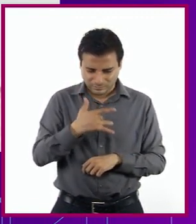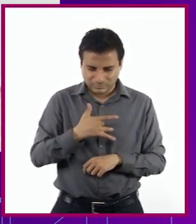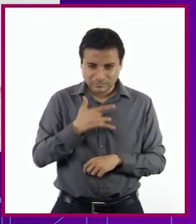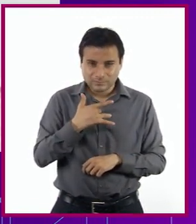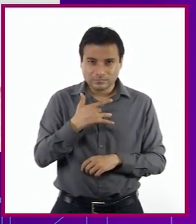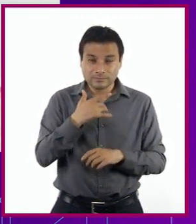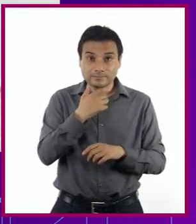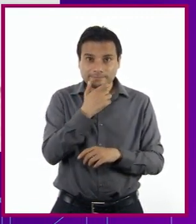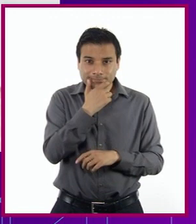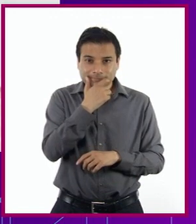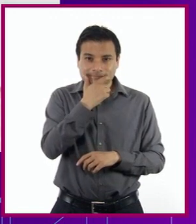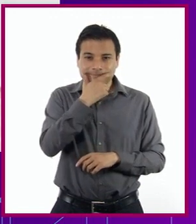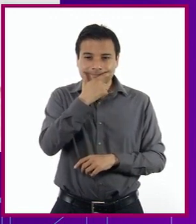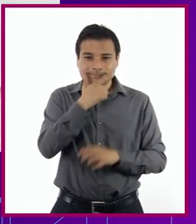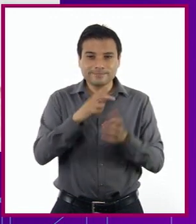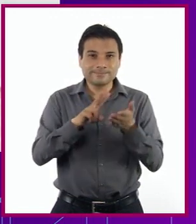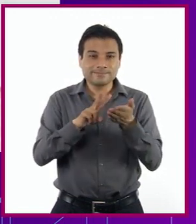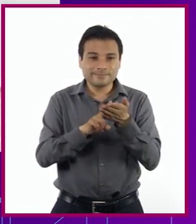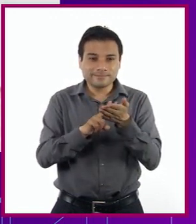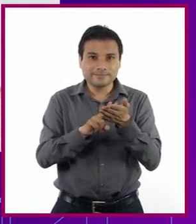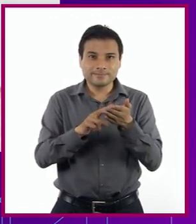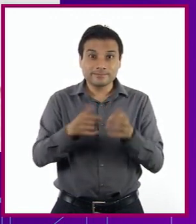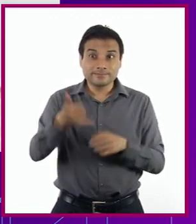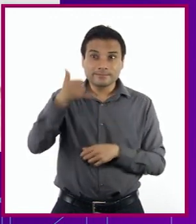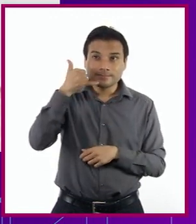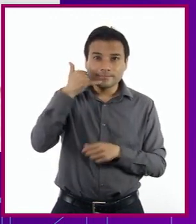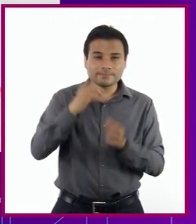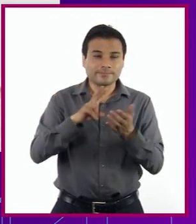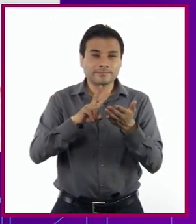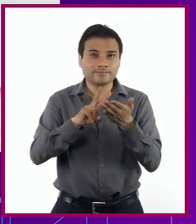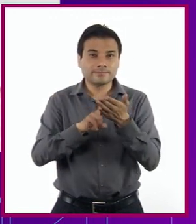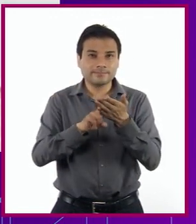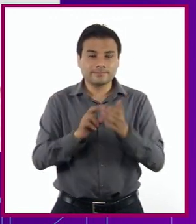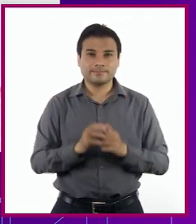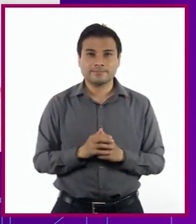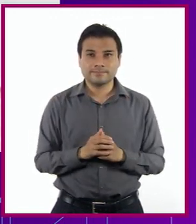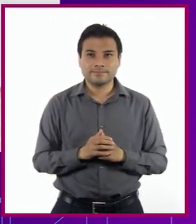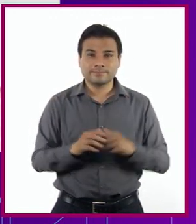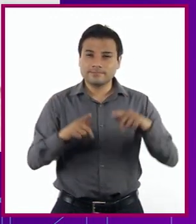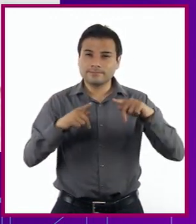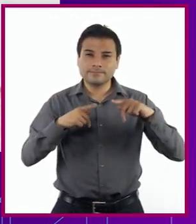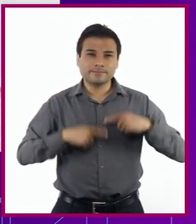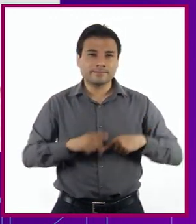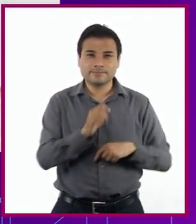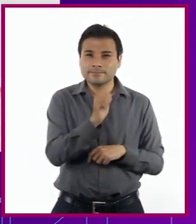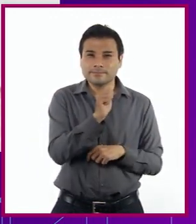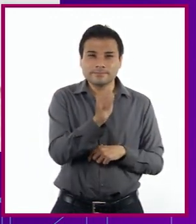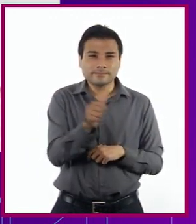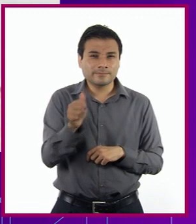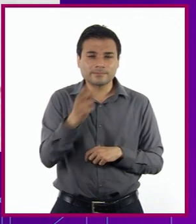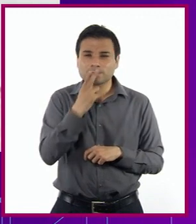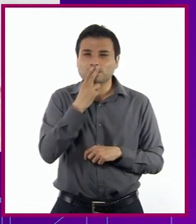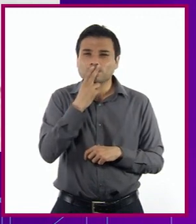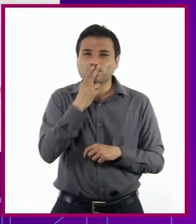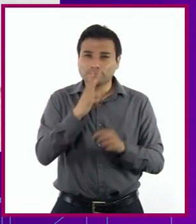sonrisa Cada llamada Y a cada persona que forma parte de tu vida